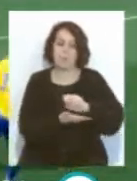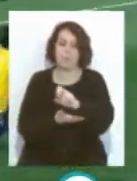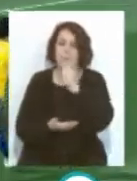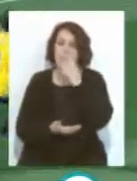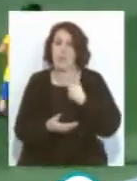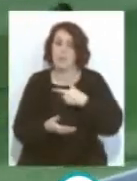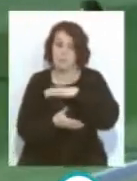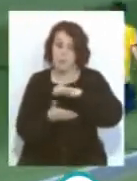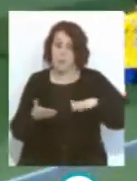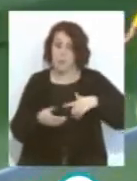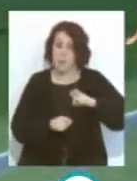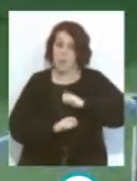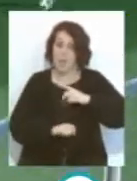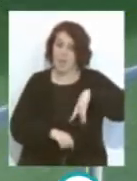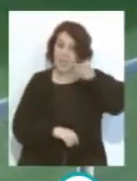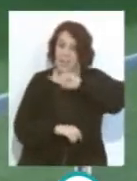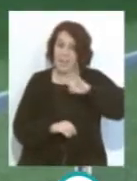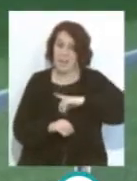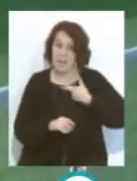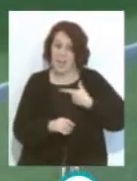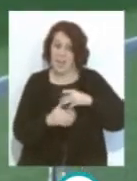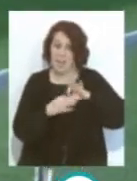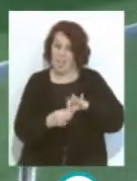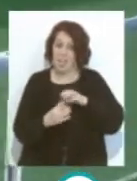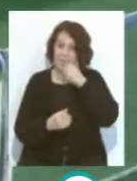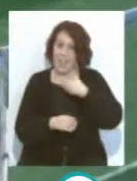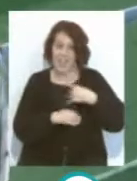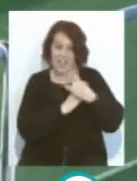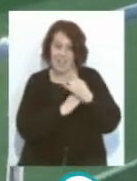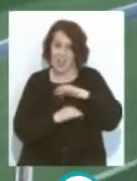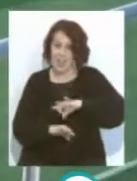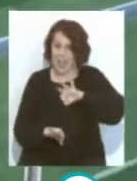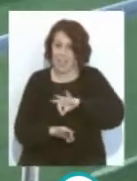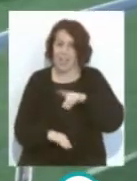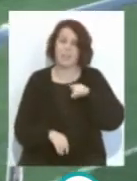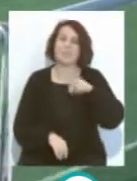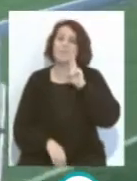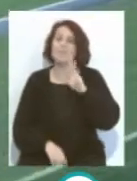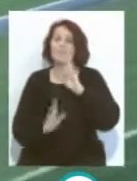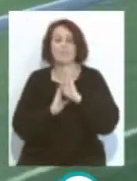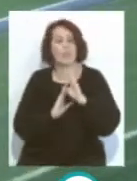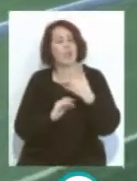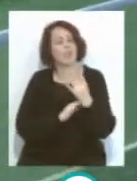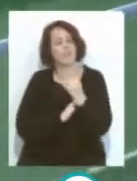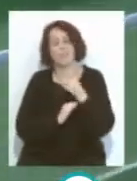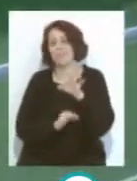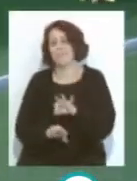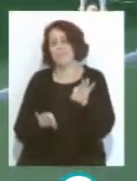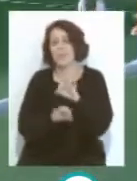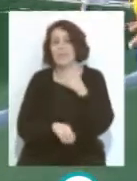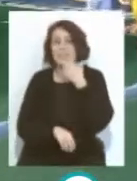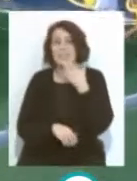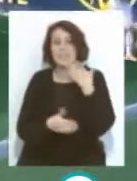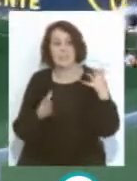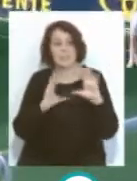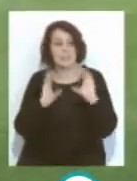informe que nos dieron, no desde Canarias, no me engañaron en este caso, no hubo tú que lo viste en directo. No, no me engañaron, porque si bien todo